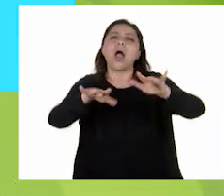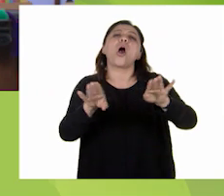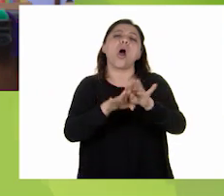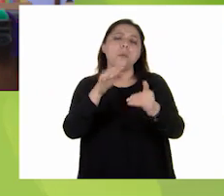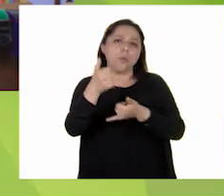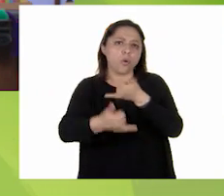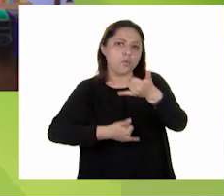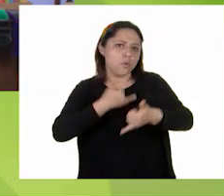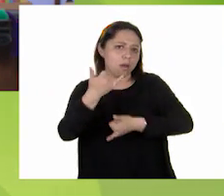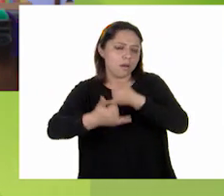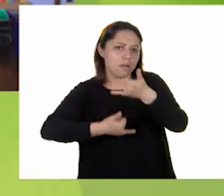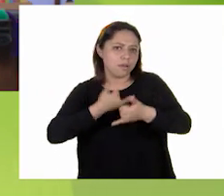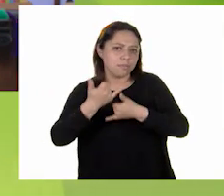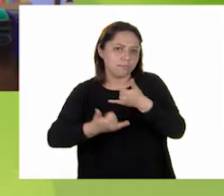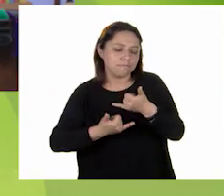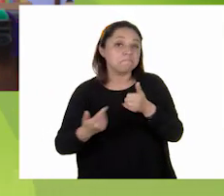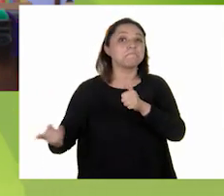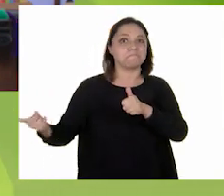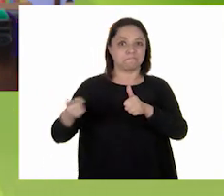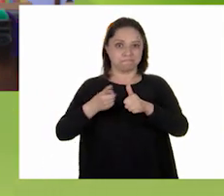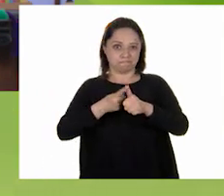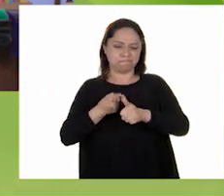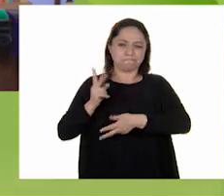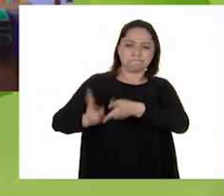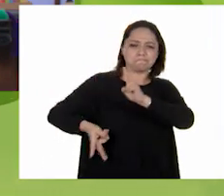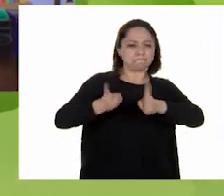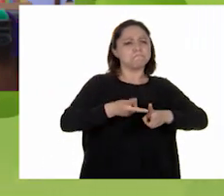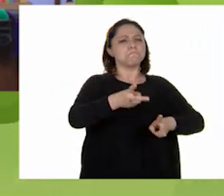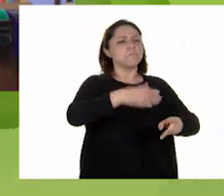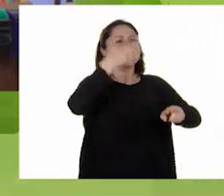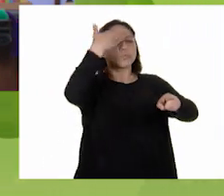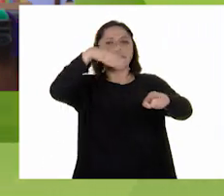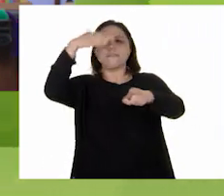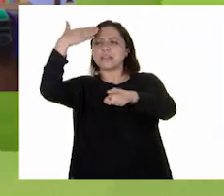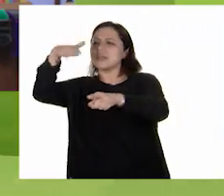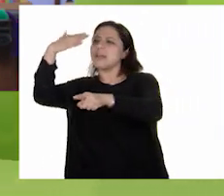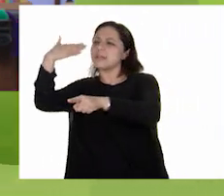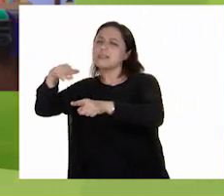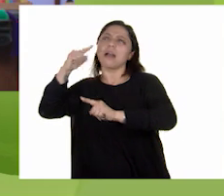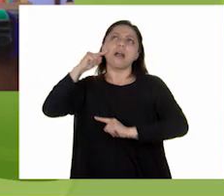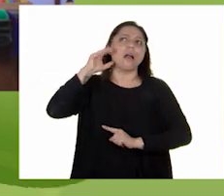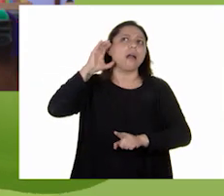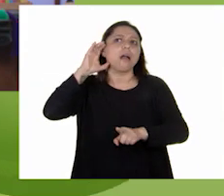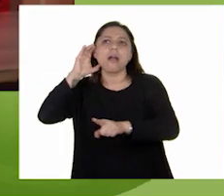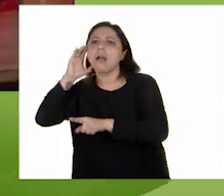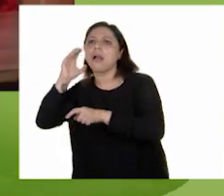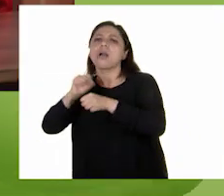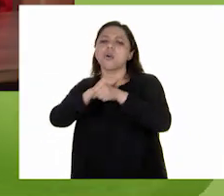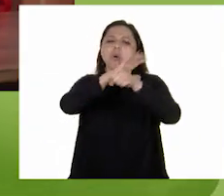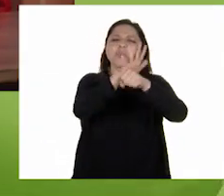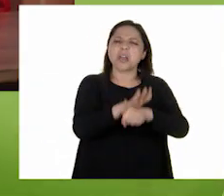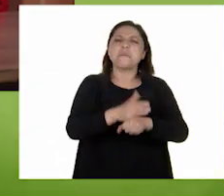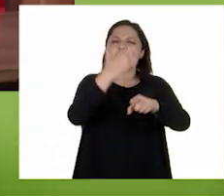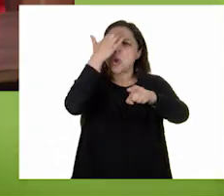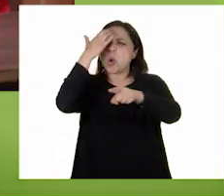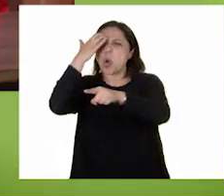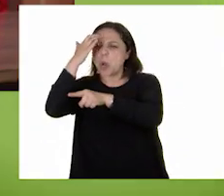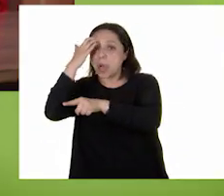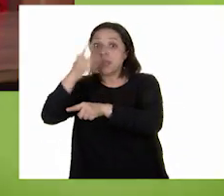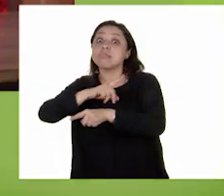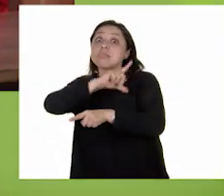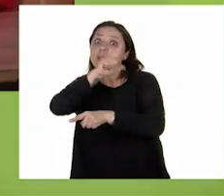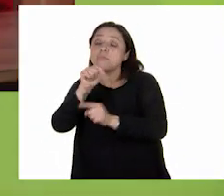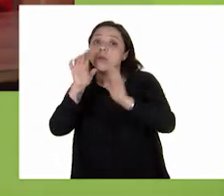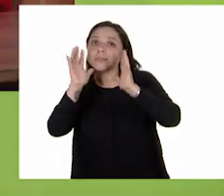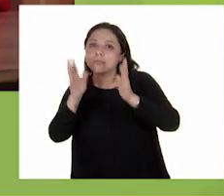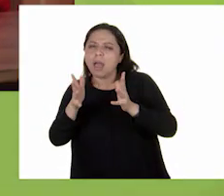Primero, platicamos acerca de lo que conocíamos o habíamos escuchado del virus COVID-19. Y después, reflexionamos